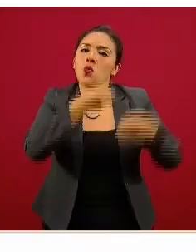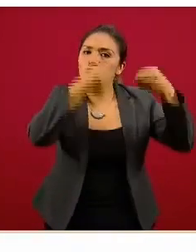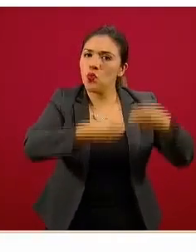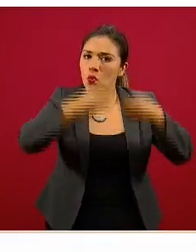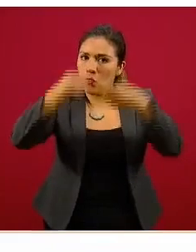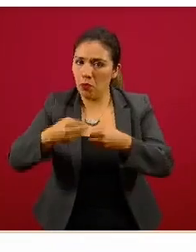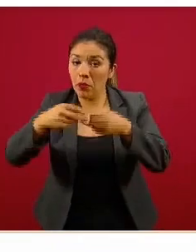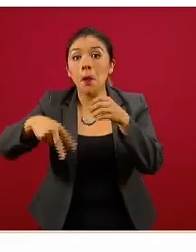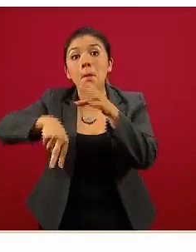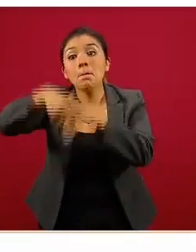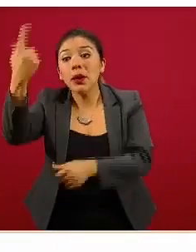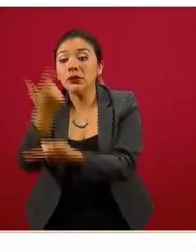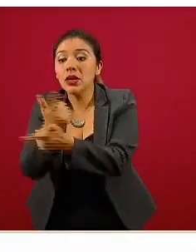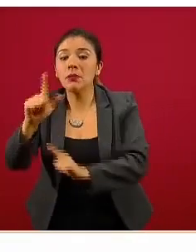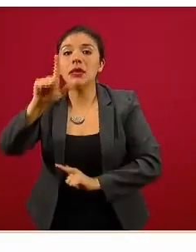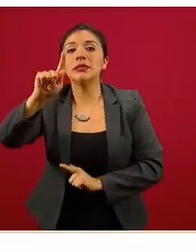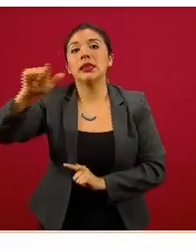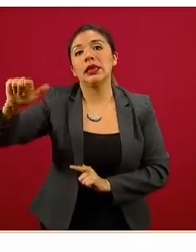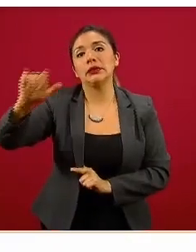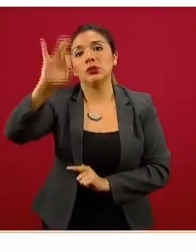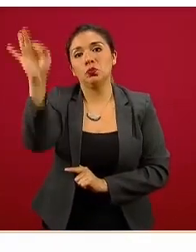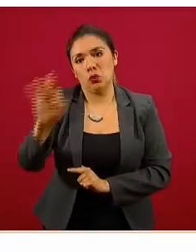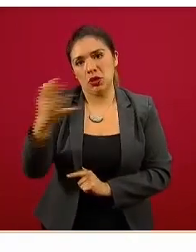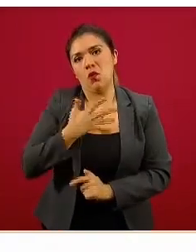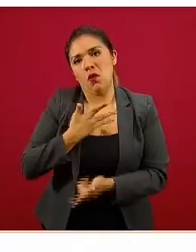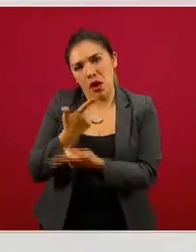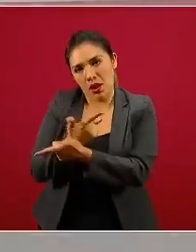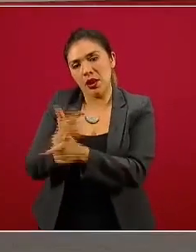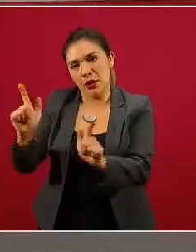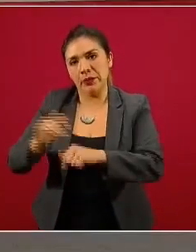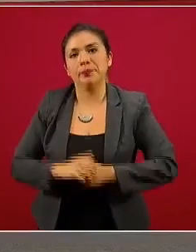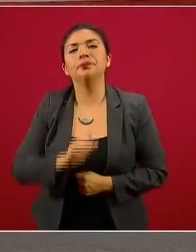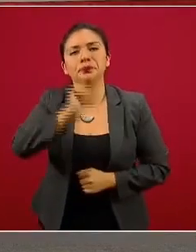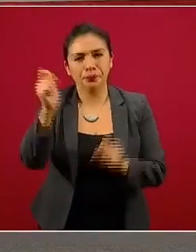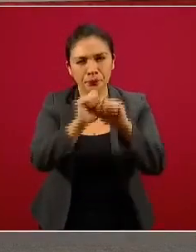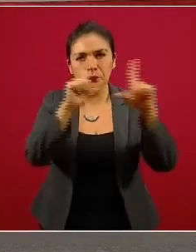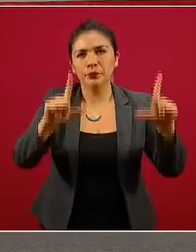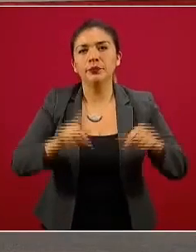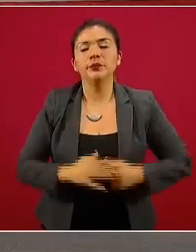y nos queda 76 por ciento aún disponible. La siguiente.